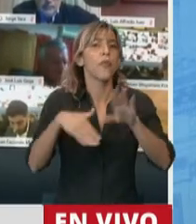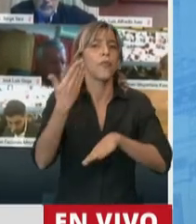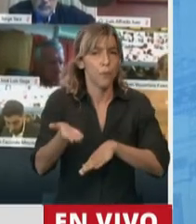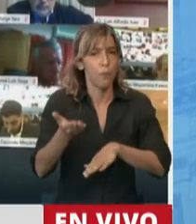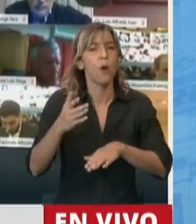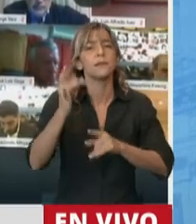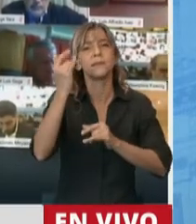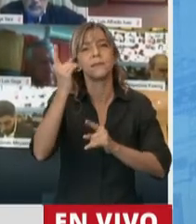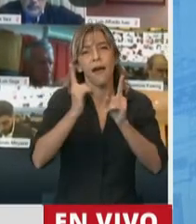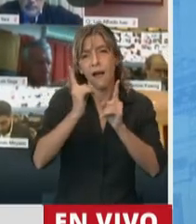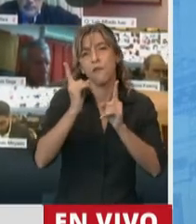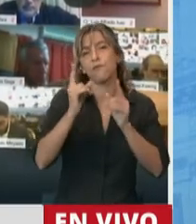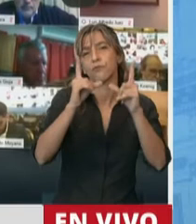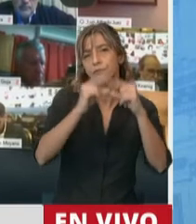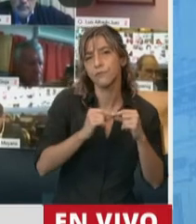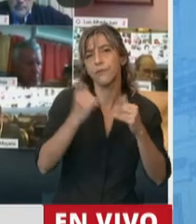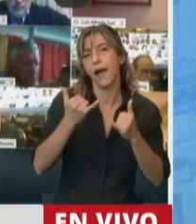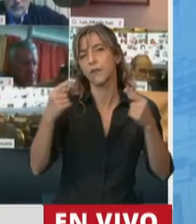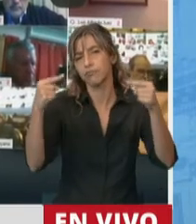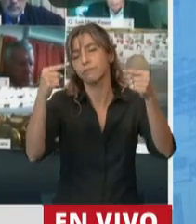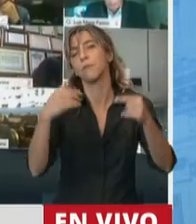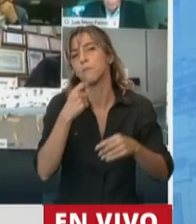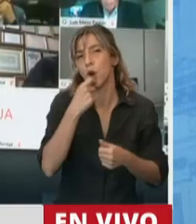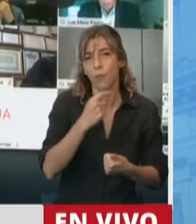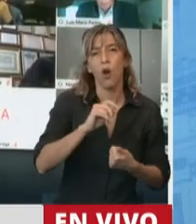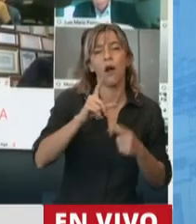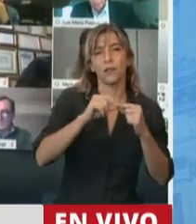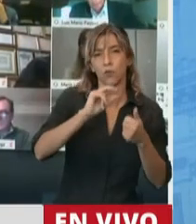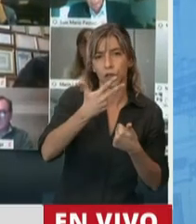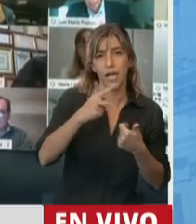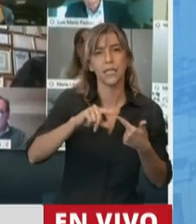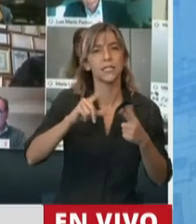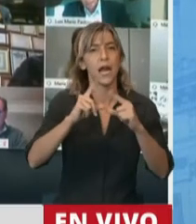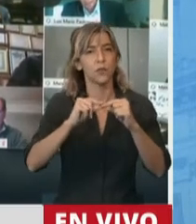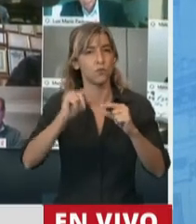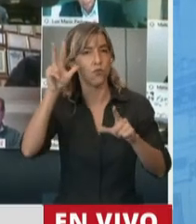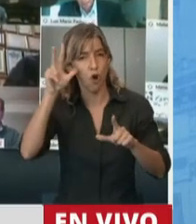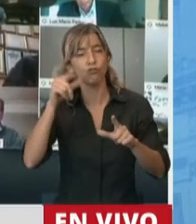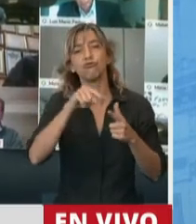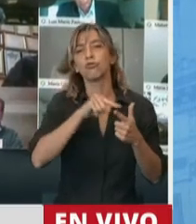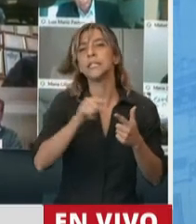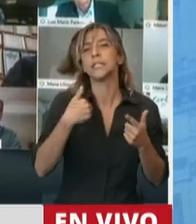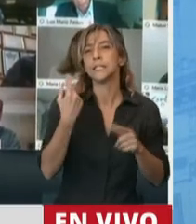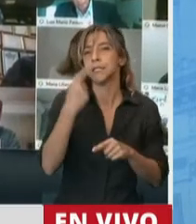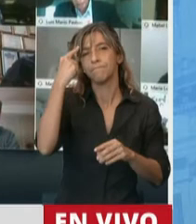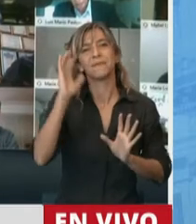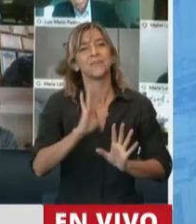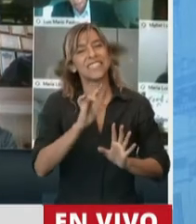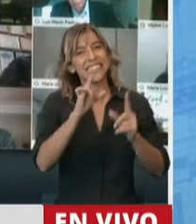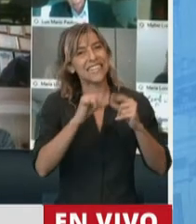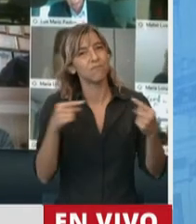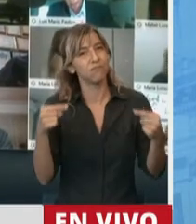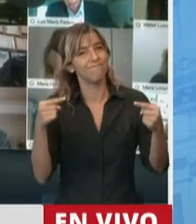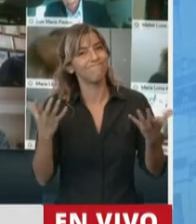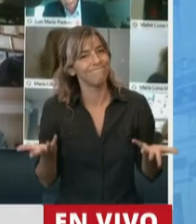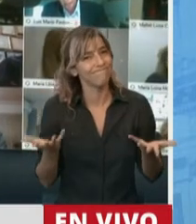Fundamentalmente, mis reparos tienen que ver con el artículo 3, el artículo 8 del dictamen que creemos que va en contra del espíritu de la ley y que